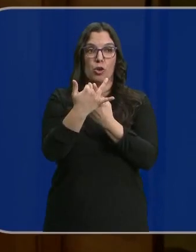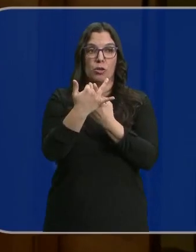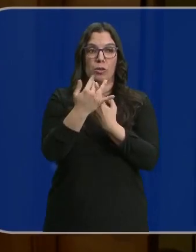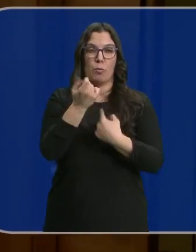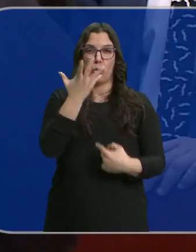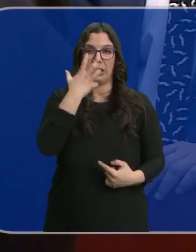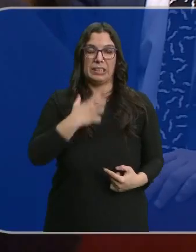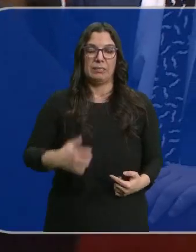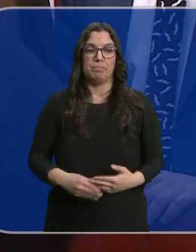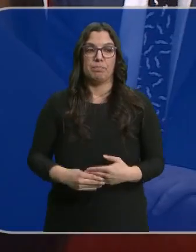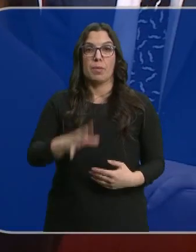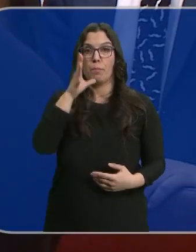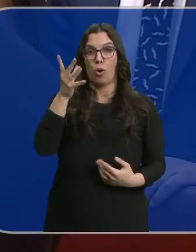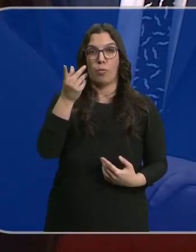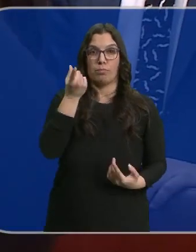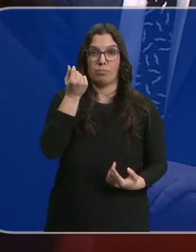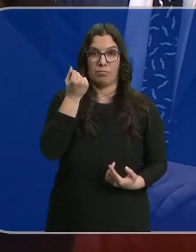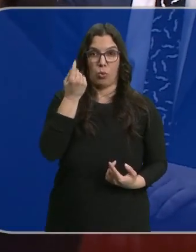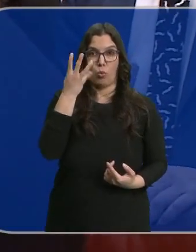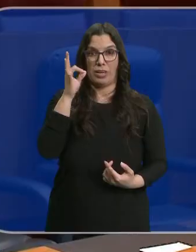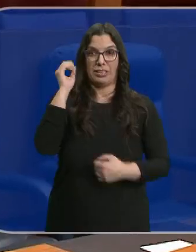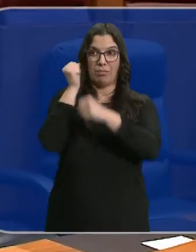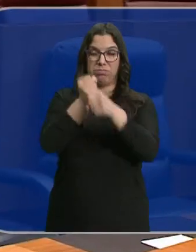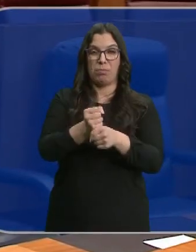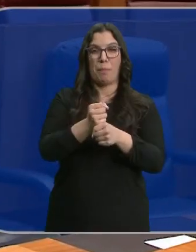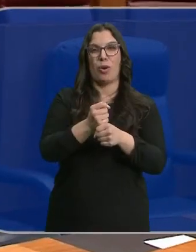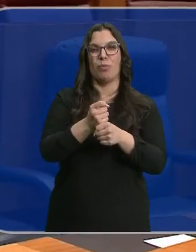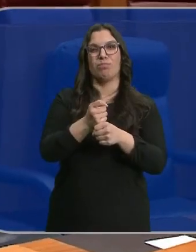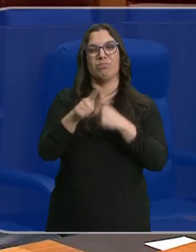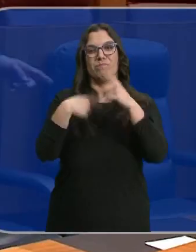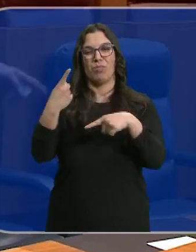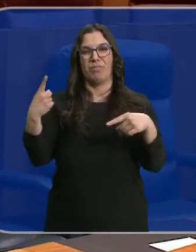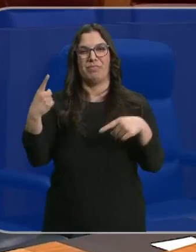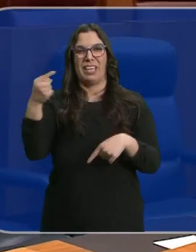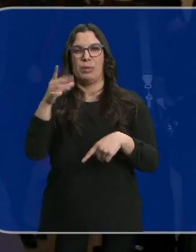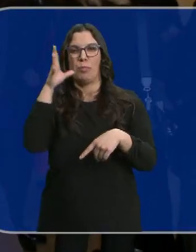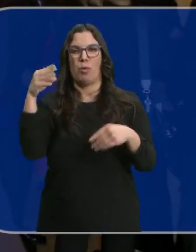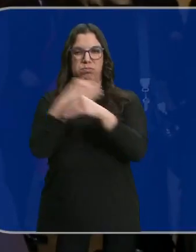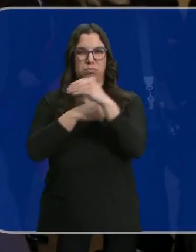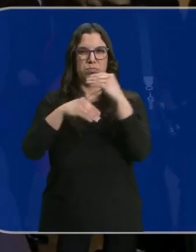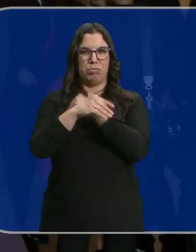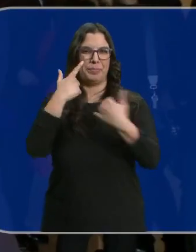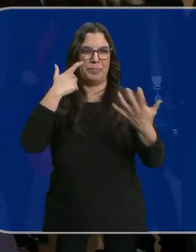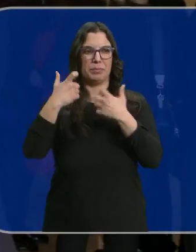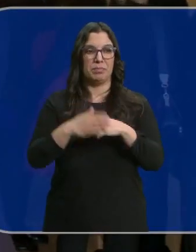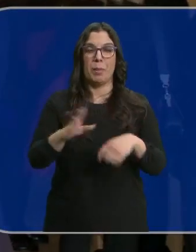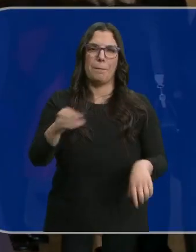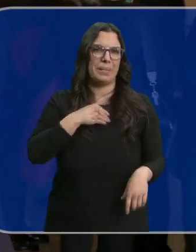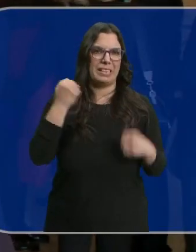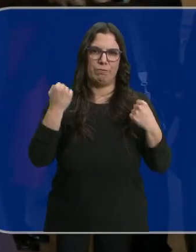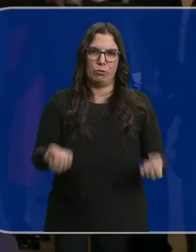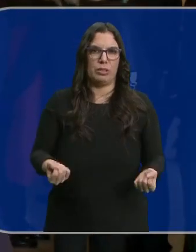Un poco triste. Porque una cifra tan redonda ha quedado deslucida por el desentendimiento y la crispación. Y es una auténtica pena